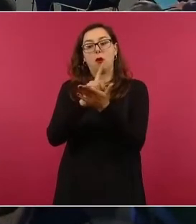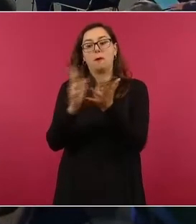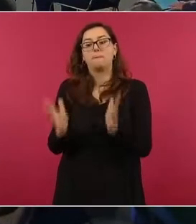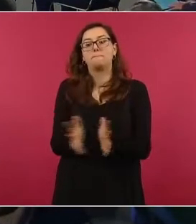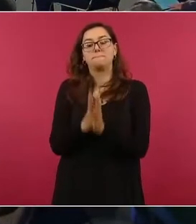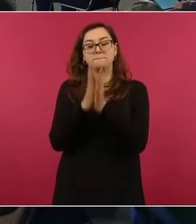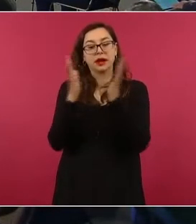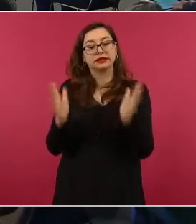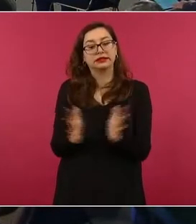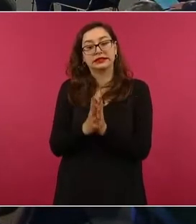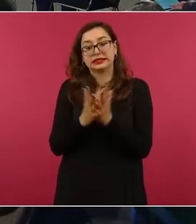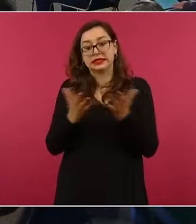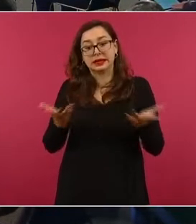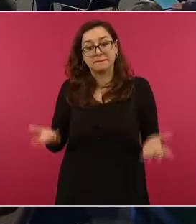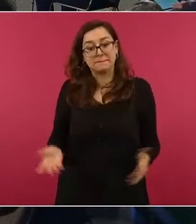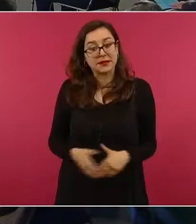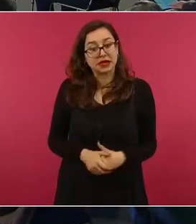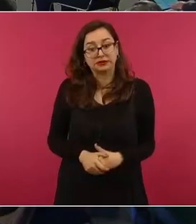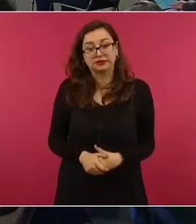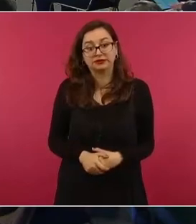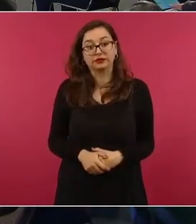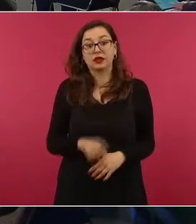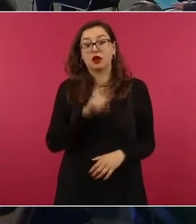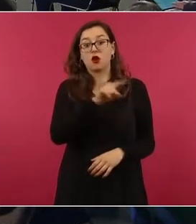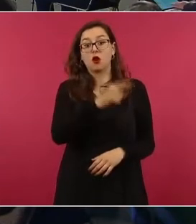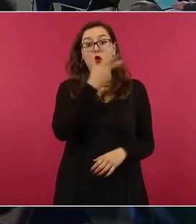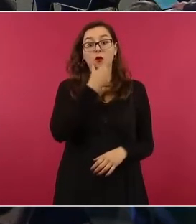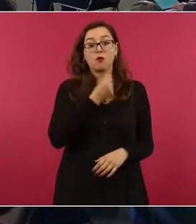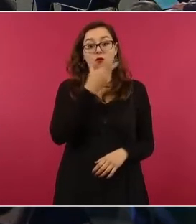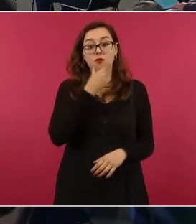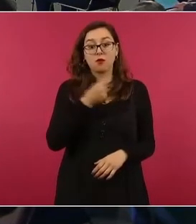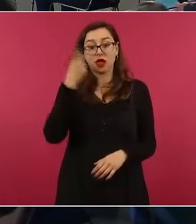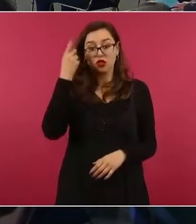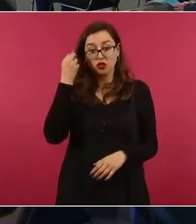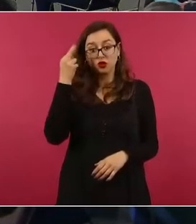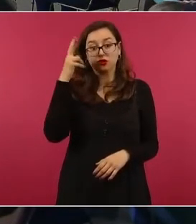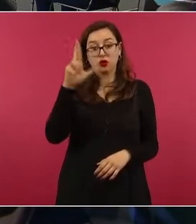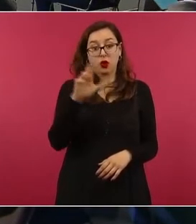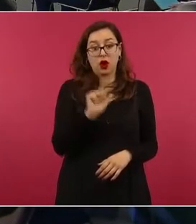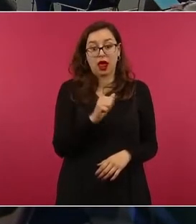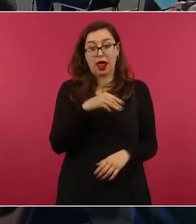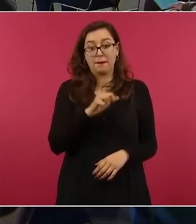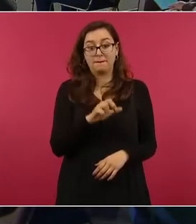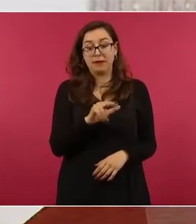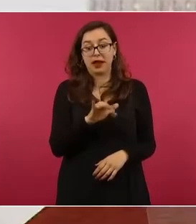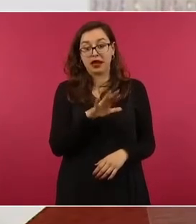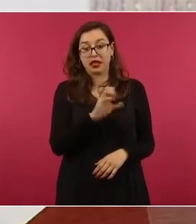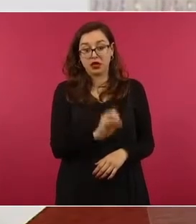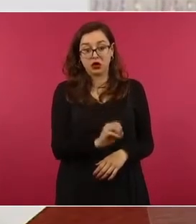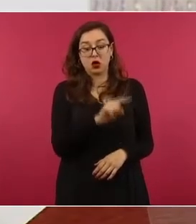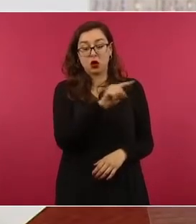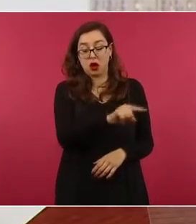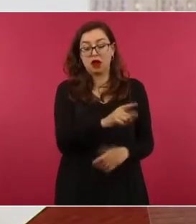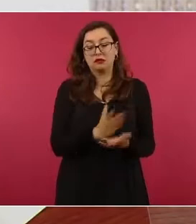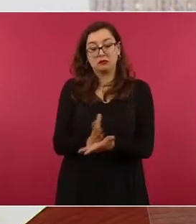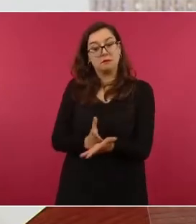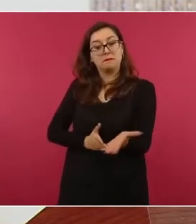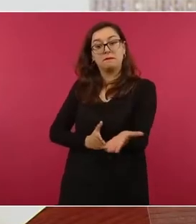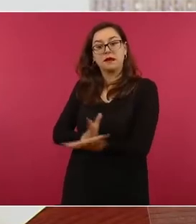Américo Villarreal, metido en el narcotráfico. Conozco a Américo Villarreal